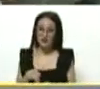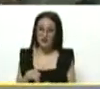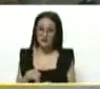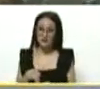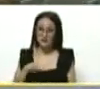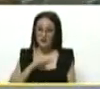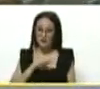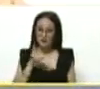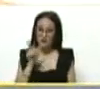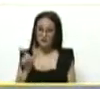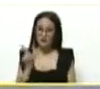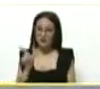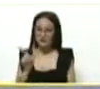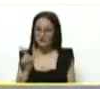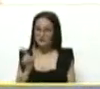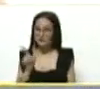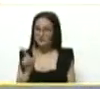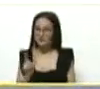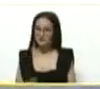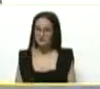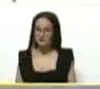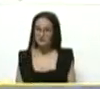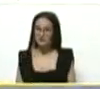Partido Socialista Unido de Venezuela.